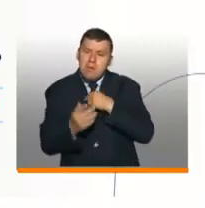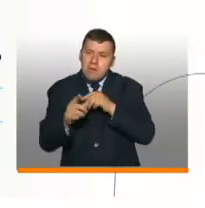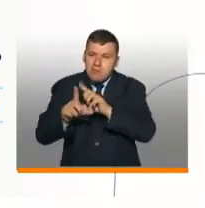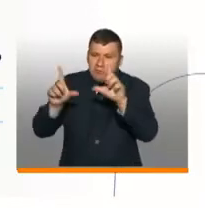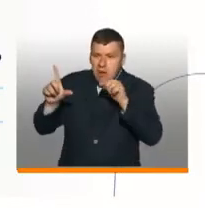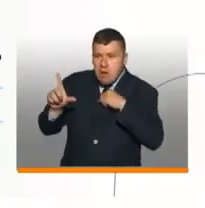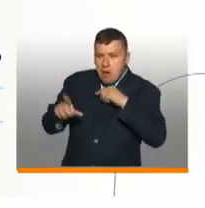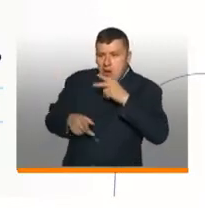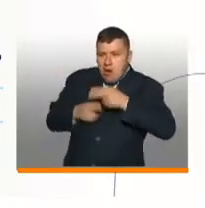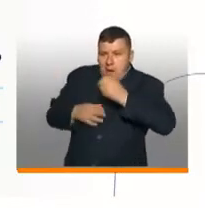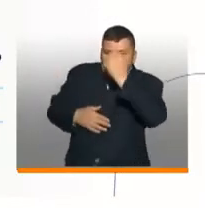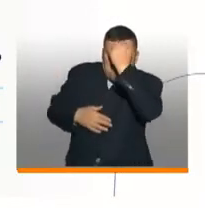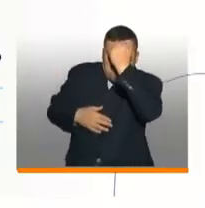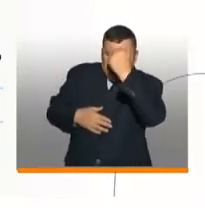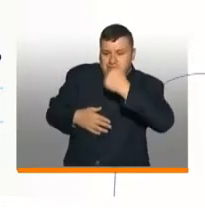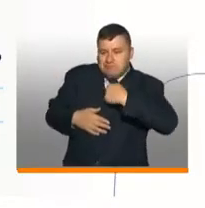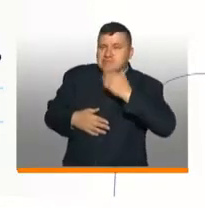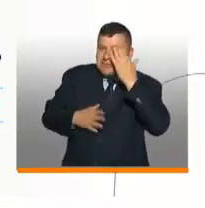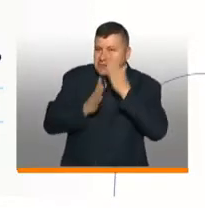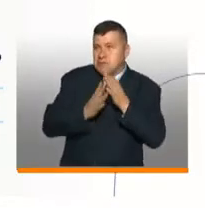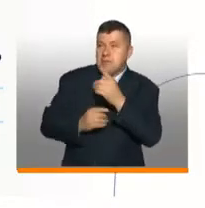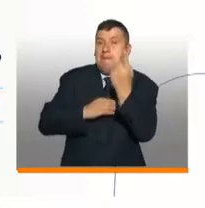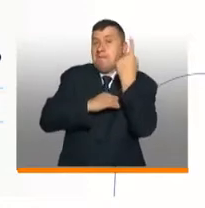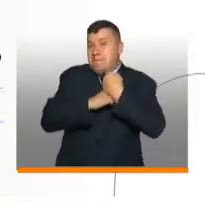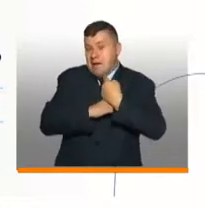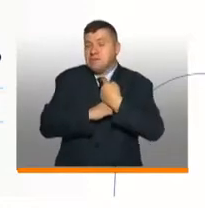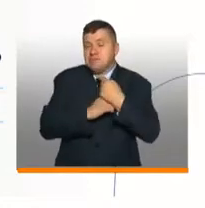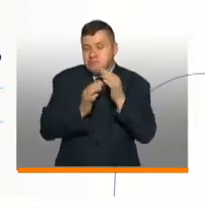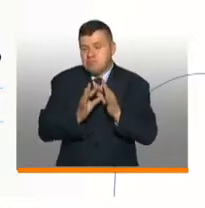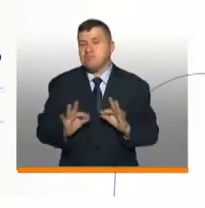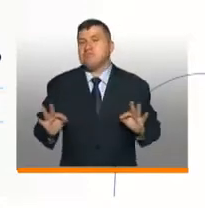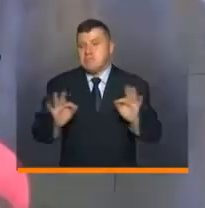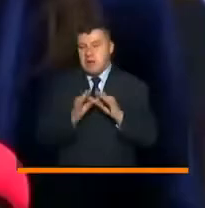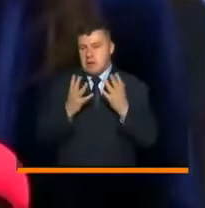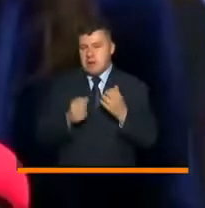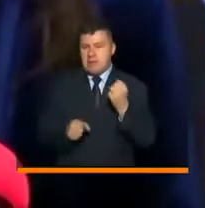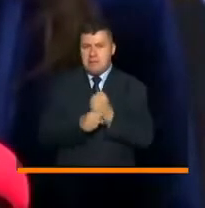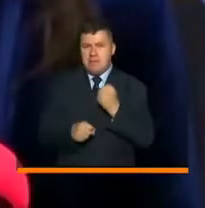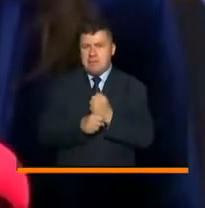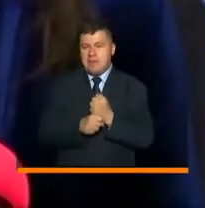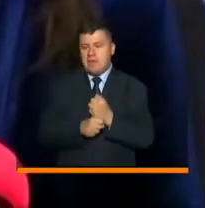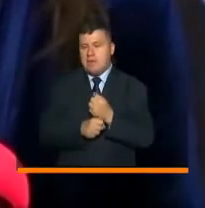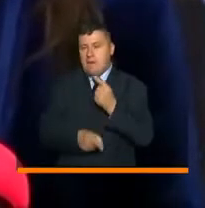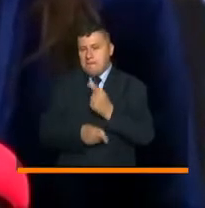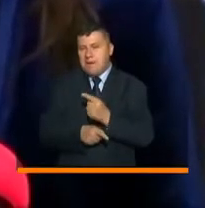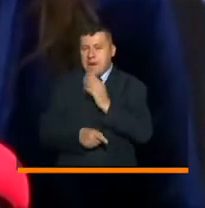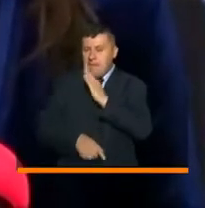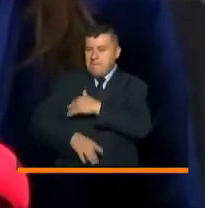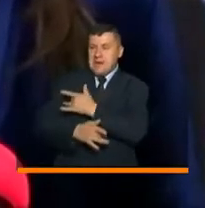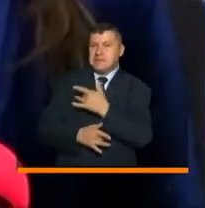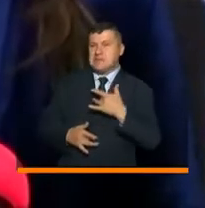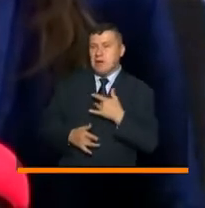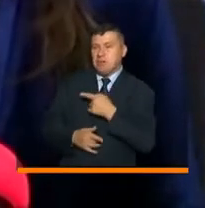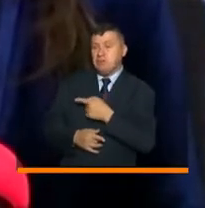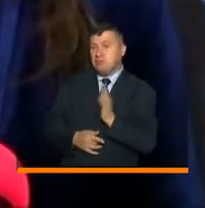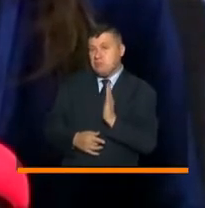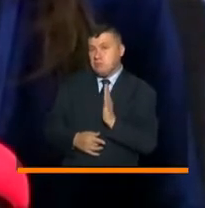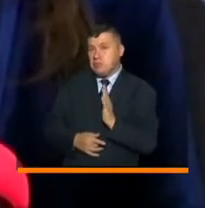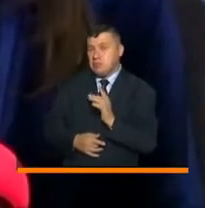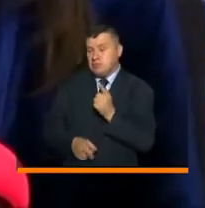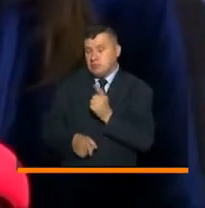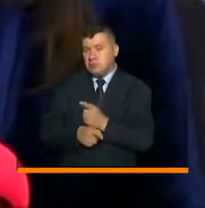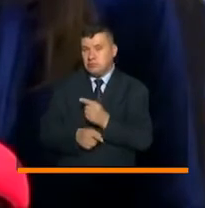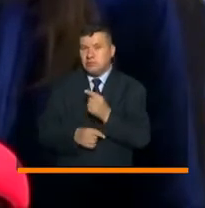directivos del sistema educativo. Usted nos ha dado esa instrucción, esa prioridad, y queremos hacer un trabajo muy oportuno con el Ministro de Salud. Entonces, ese